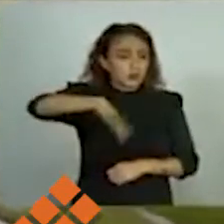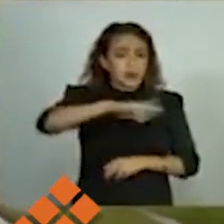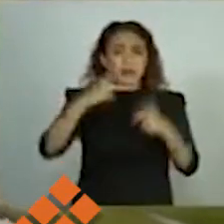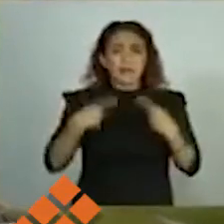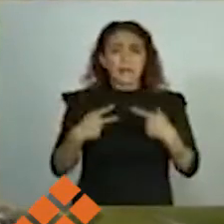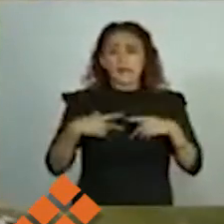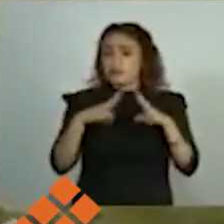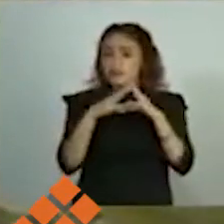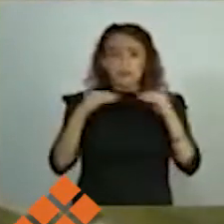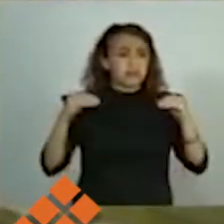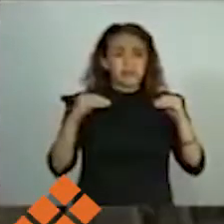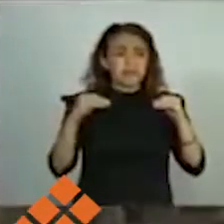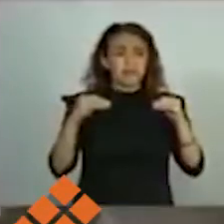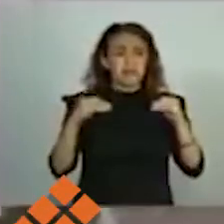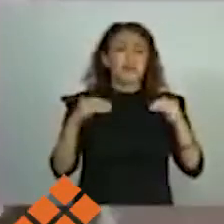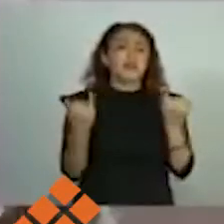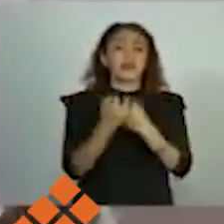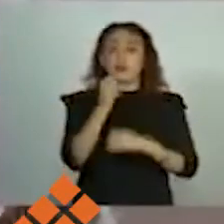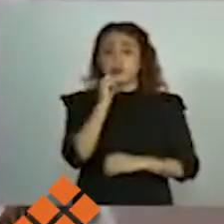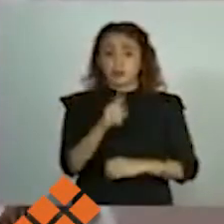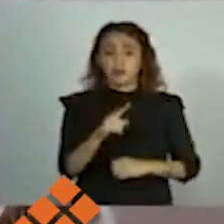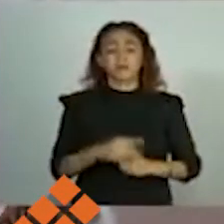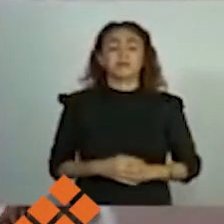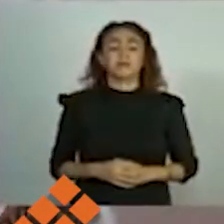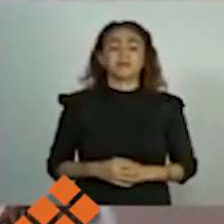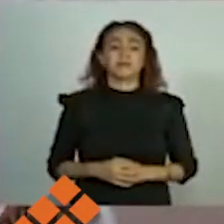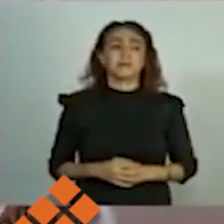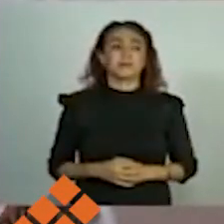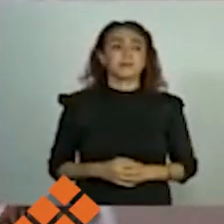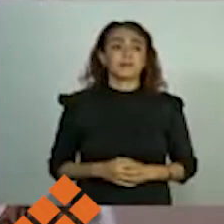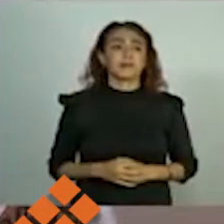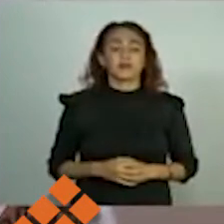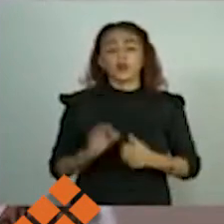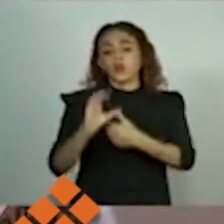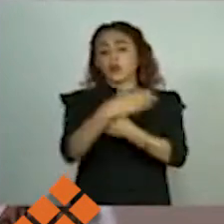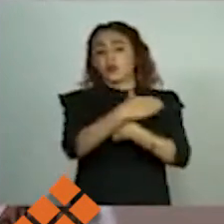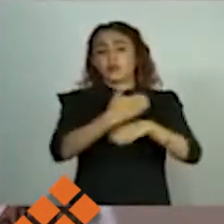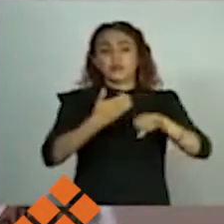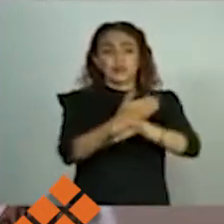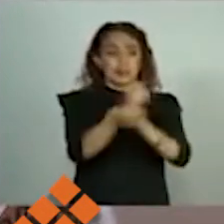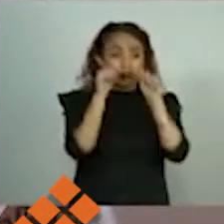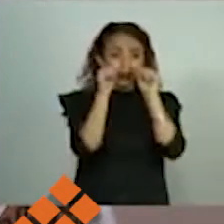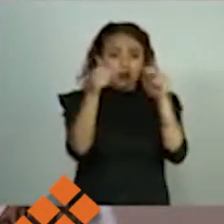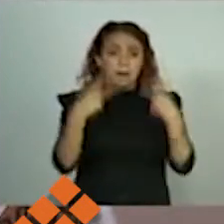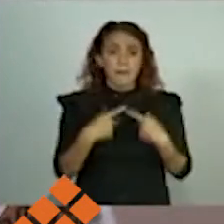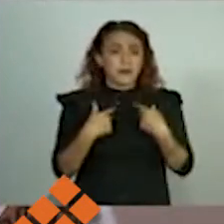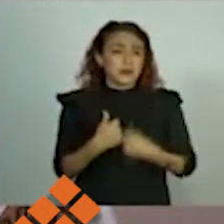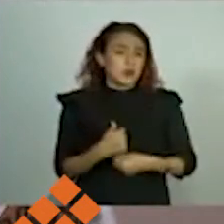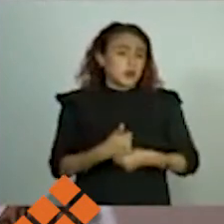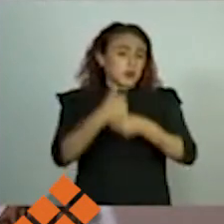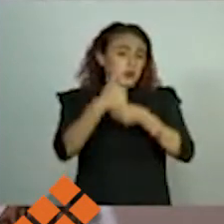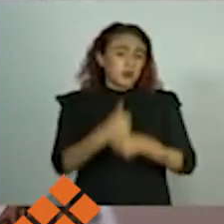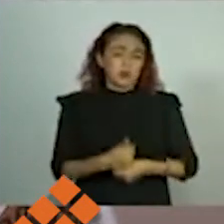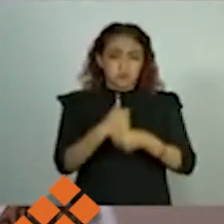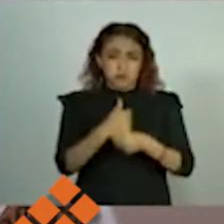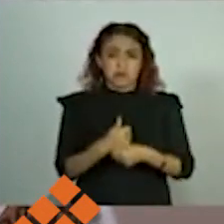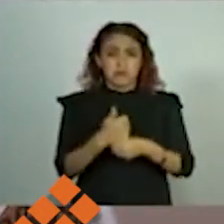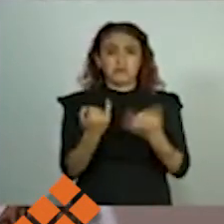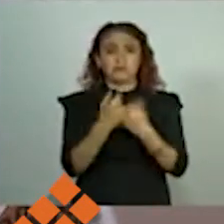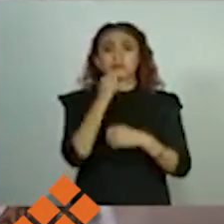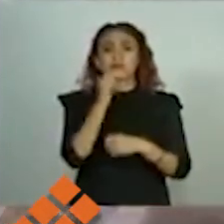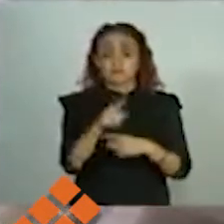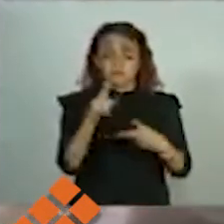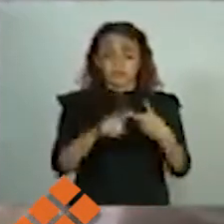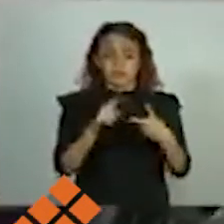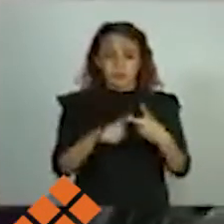El gobernador de Michoacán, Silvano Aureoles, manifestó que dio instrucción de asignar recursos extraordinarios para ofrecer una recompensa económica